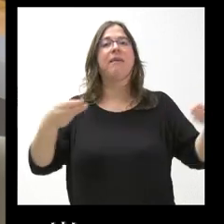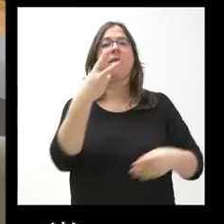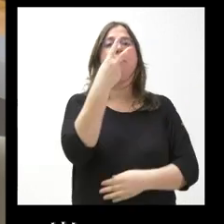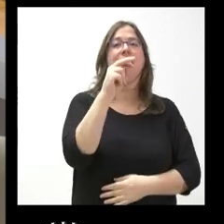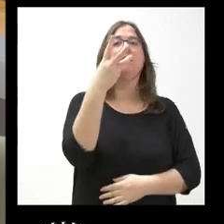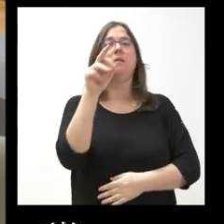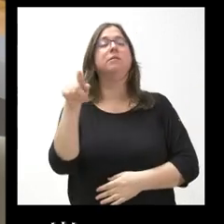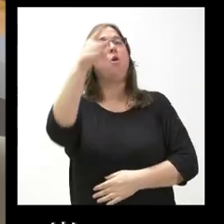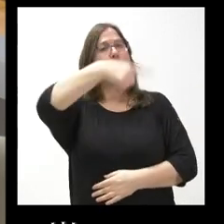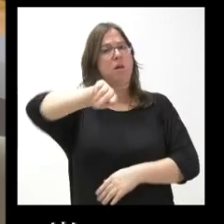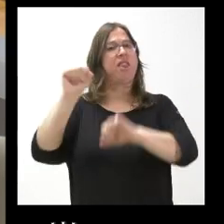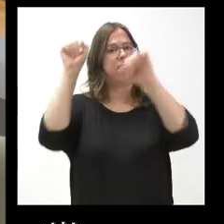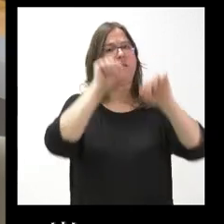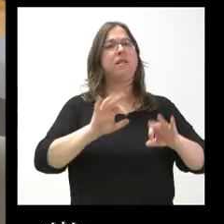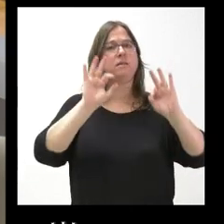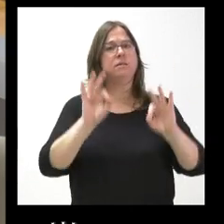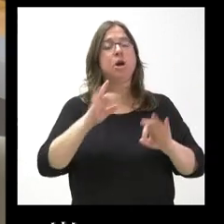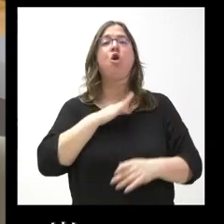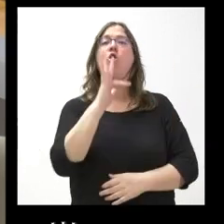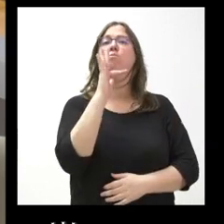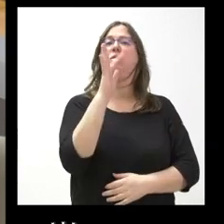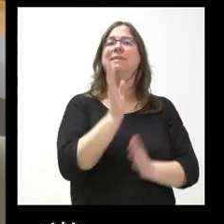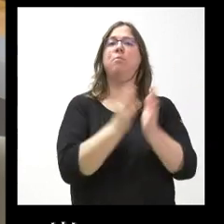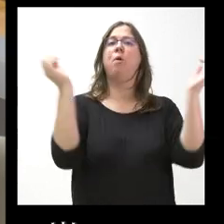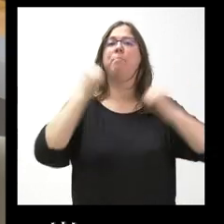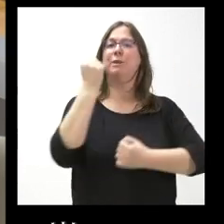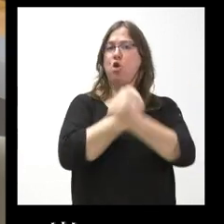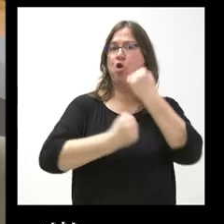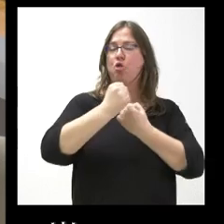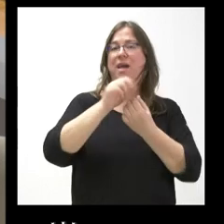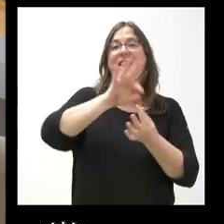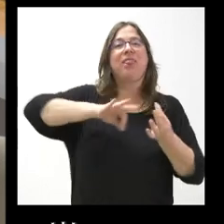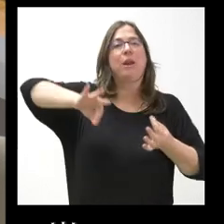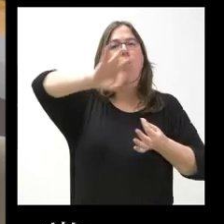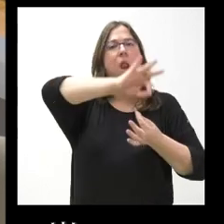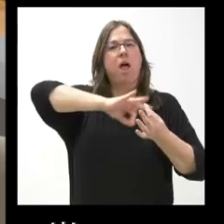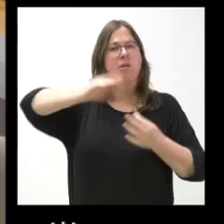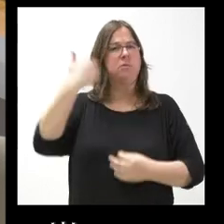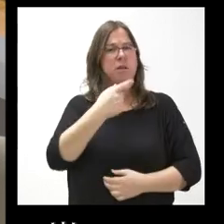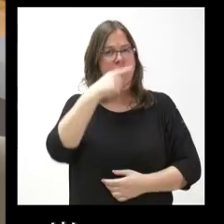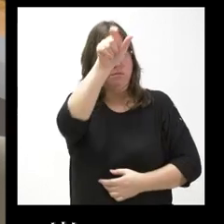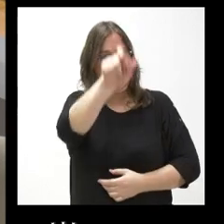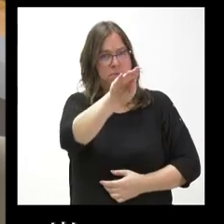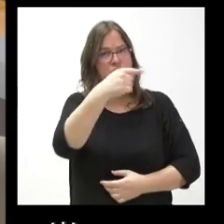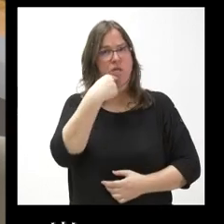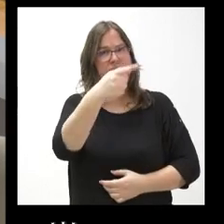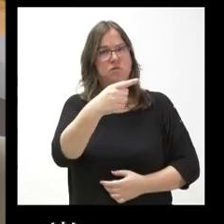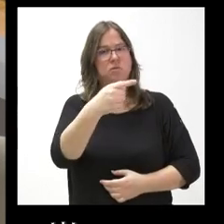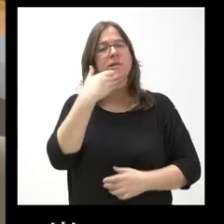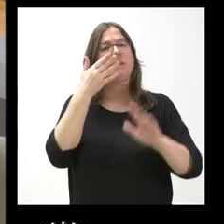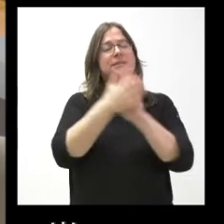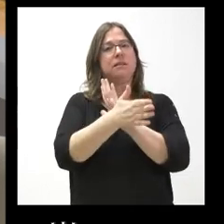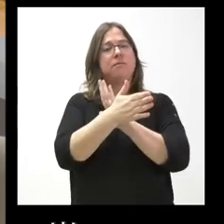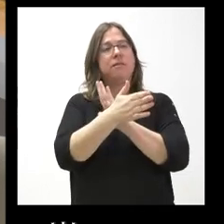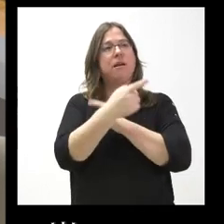sí que defienden que es positivo por el pacto de la economía circular. Creo que lo dijo usted el otro día. Por tanto, no son mensajes